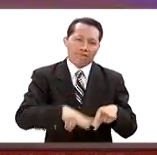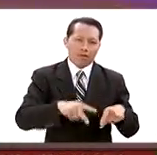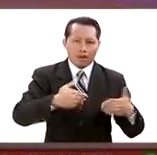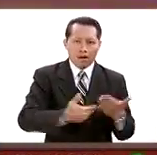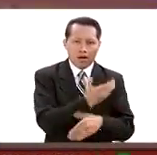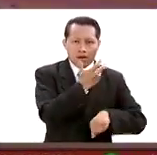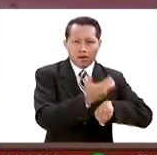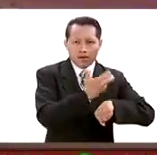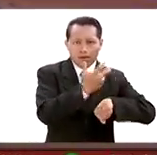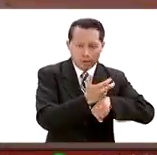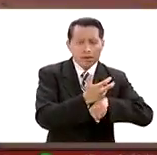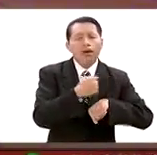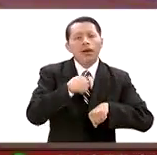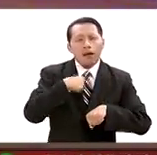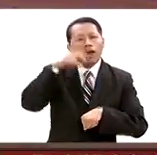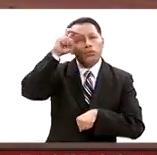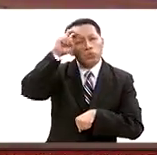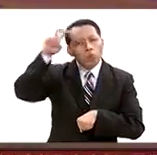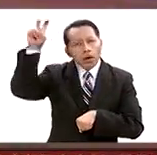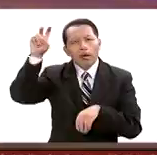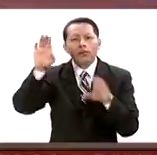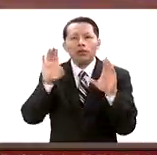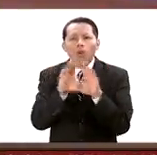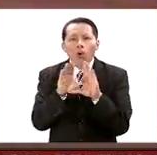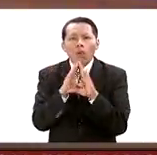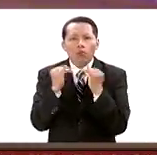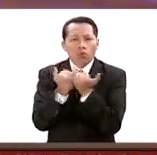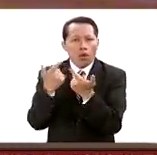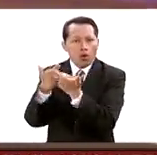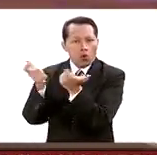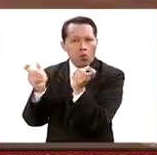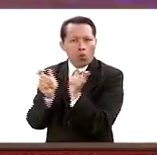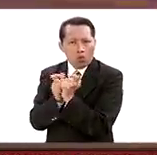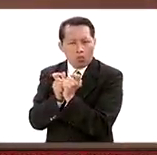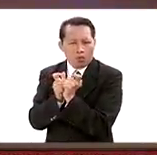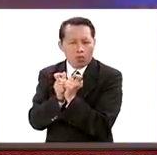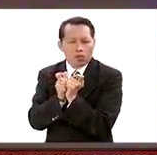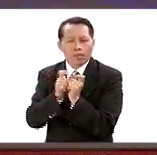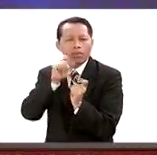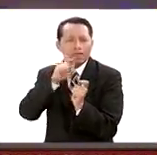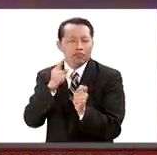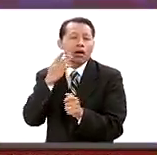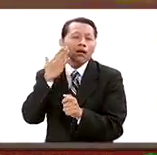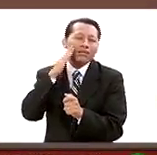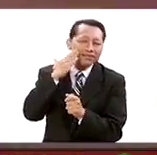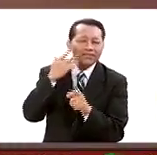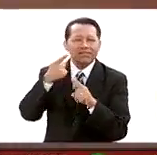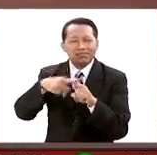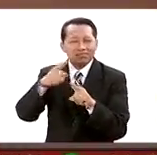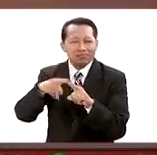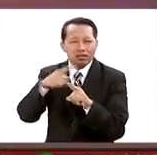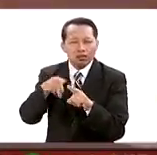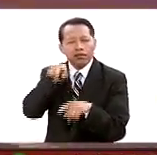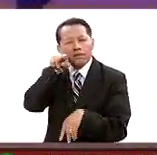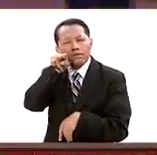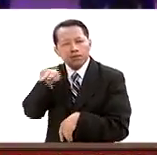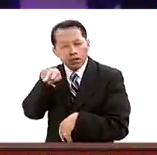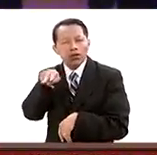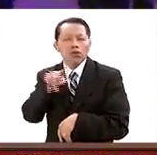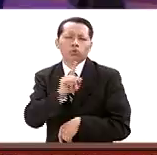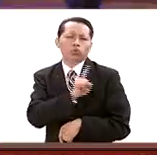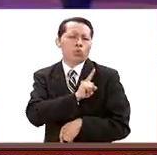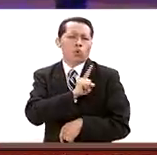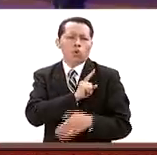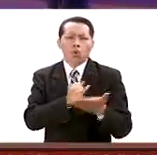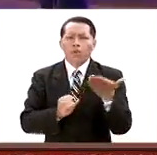que, inspirado por estas arengas que lanzan los grupos terroristas en las redes sociales, toma la decisión individual, sin comentarlo con nadie,